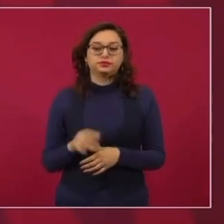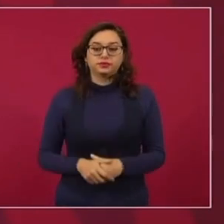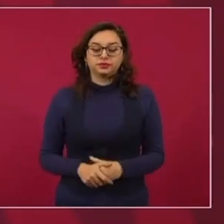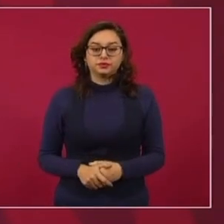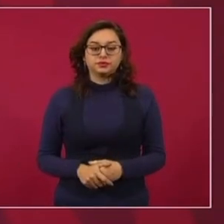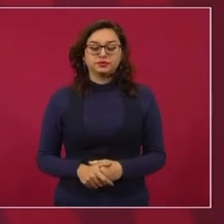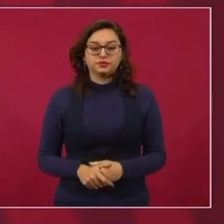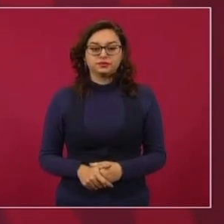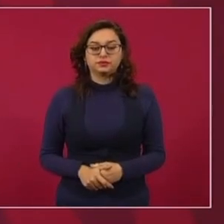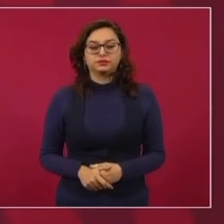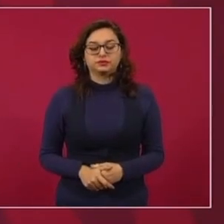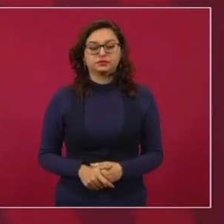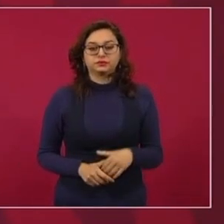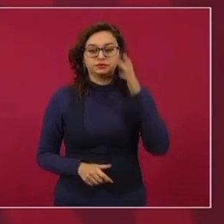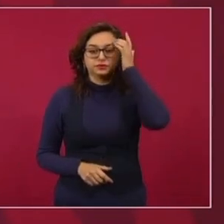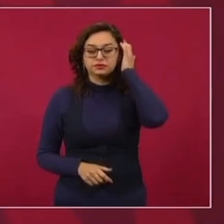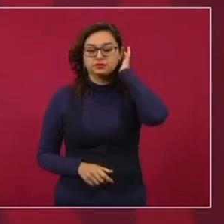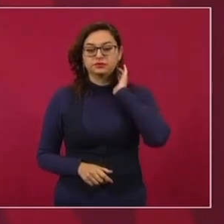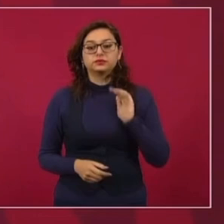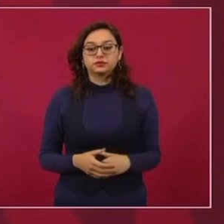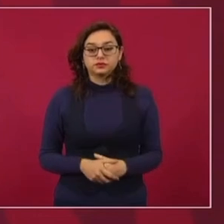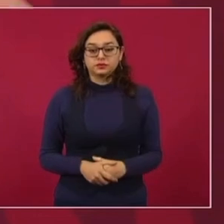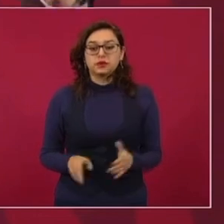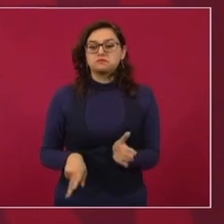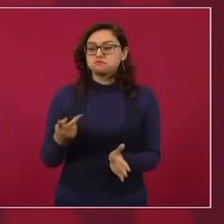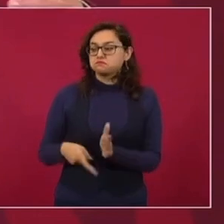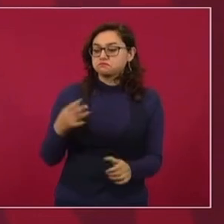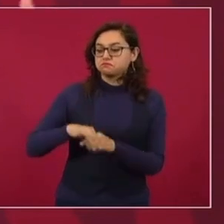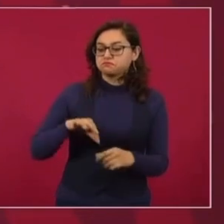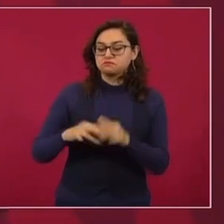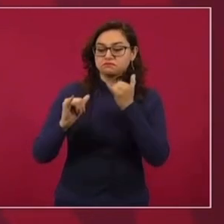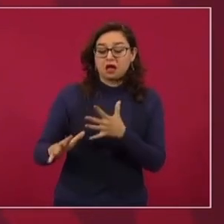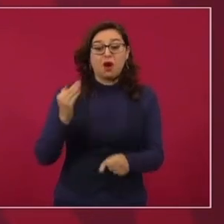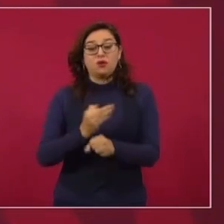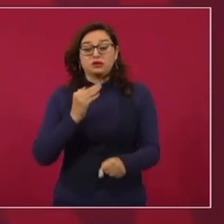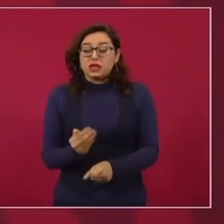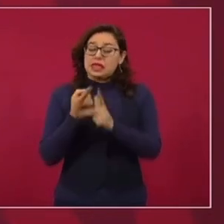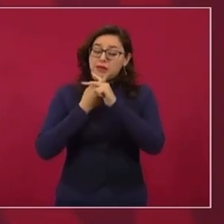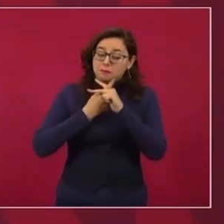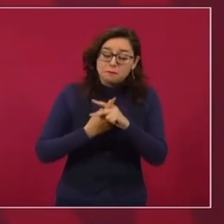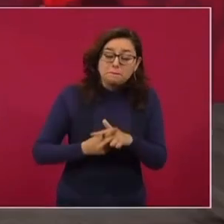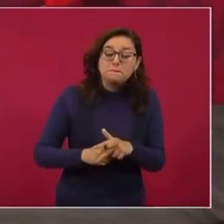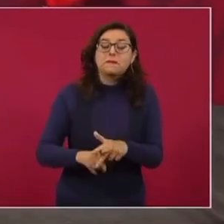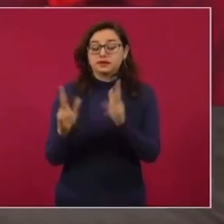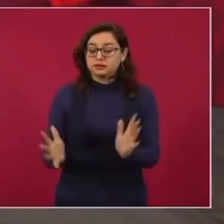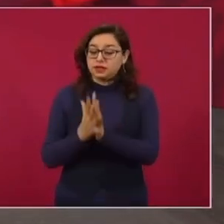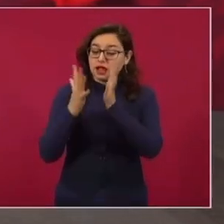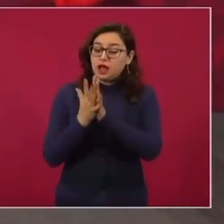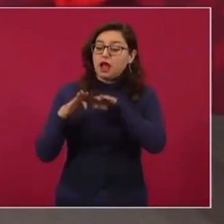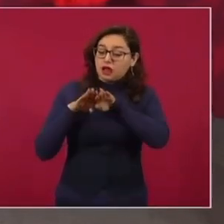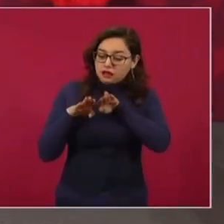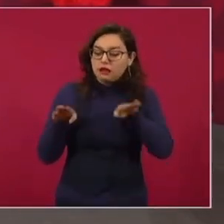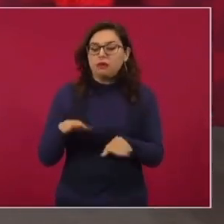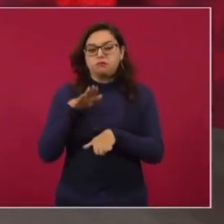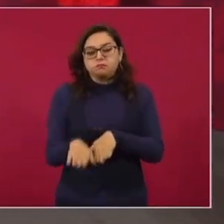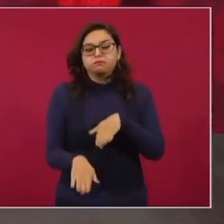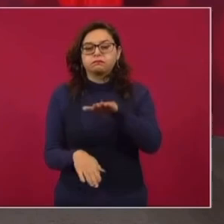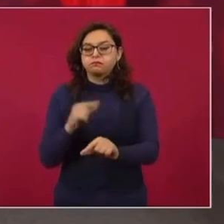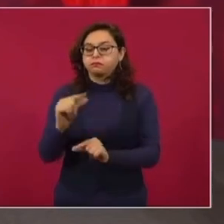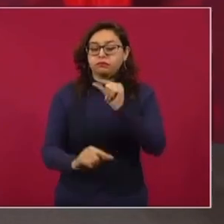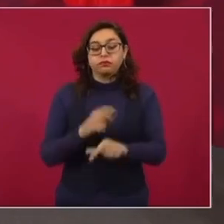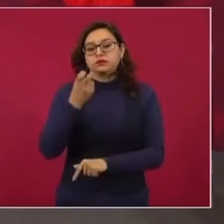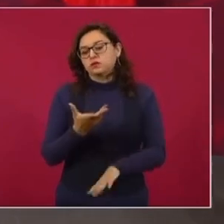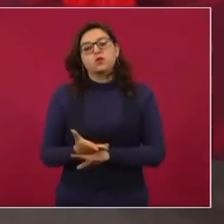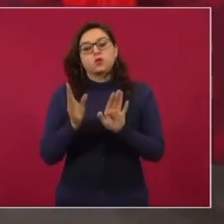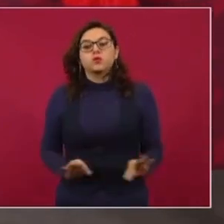en lo electoral. Entonces, estamos dando los primeros pasos, pero es muy importante el que podamos seguir